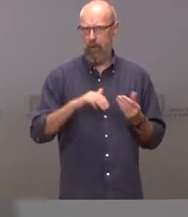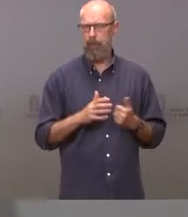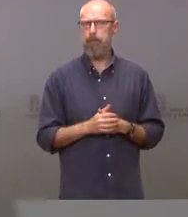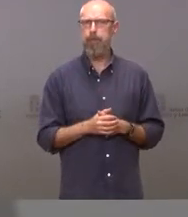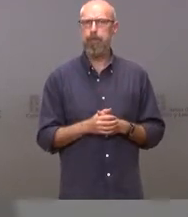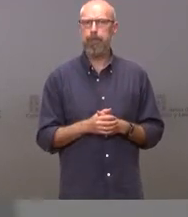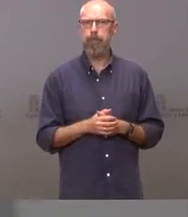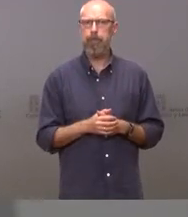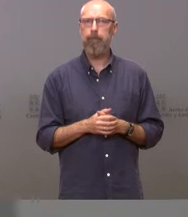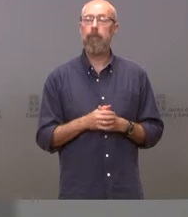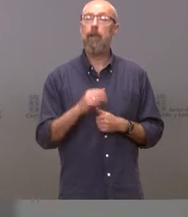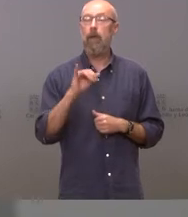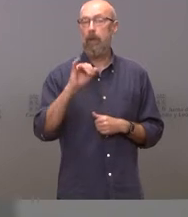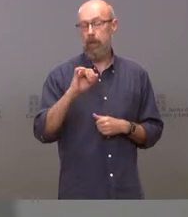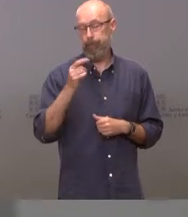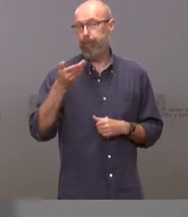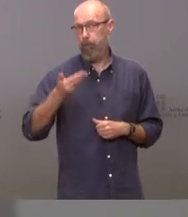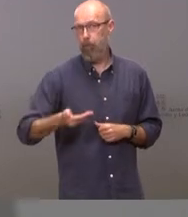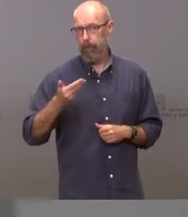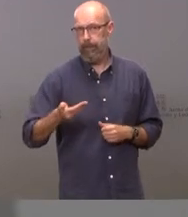Y, muy importante,